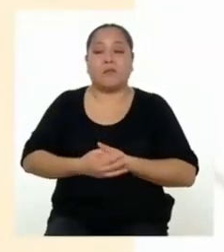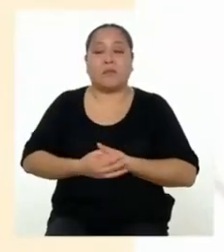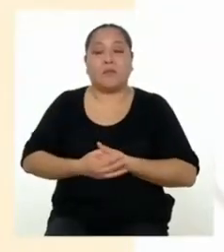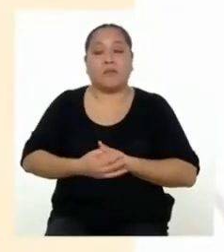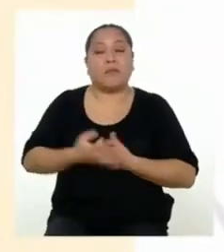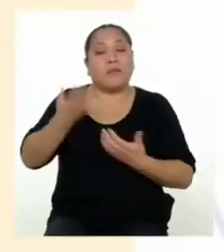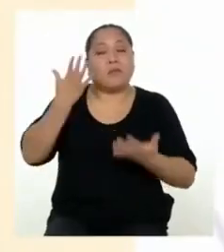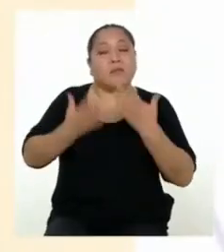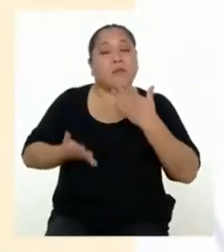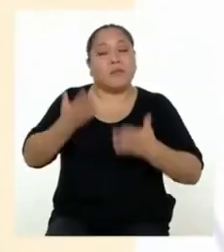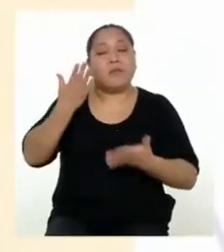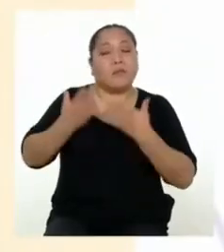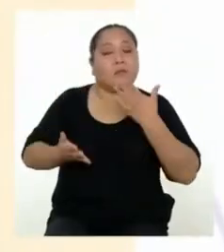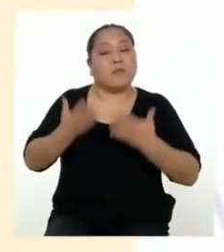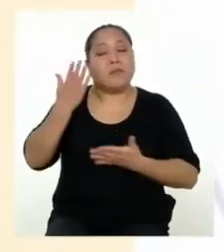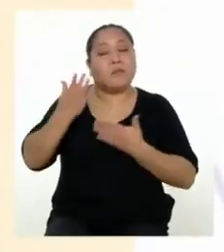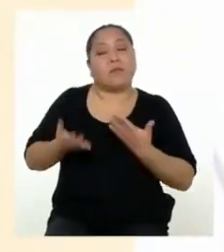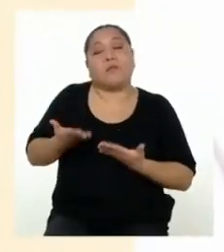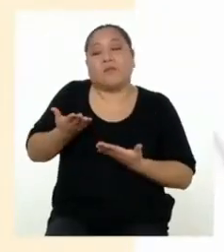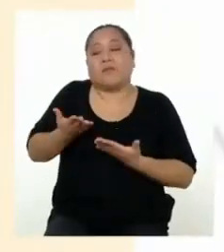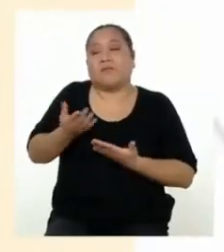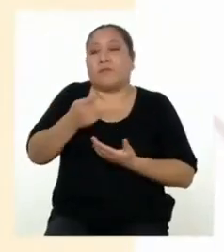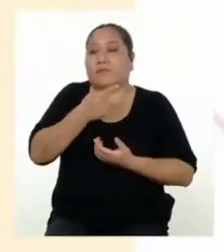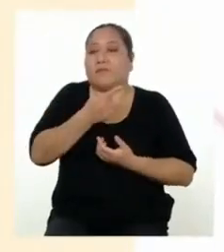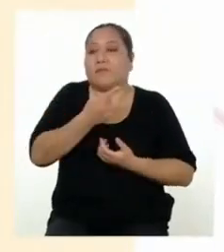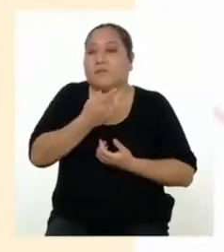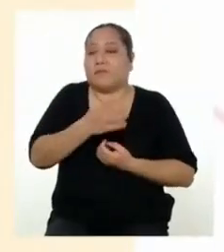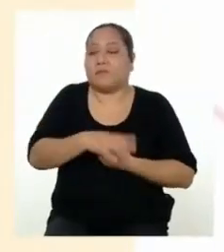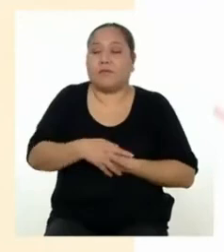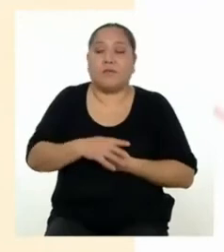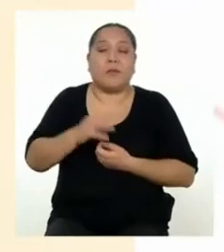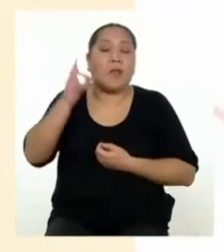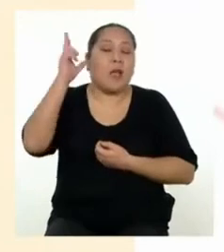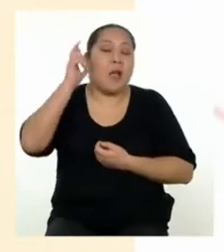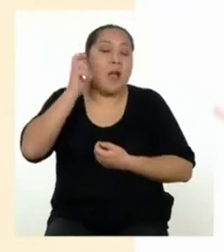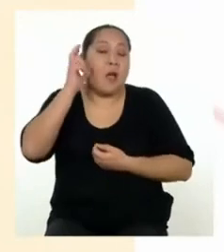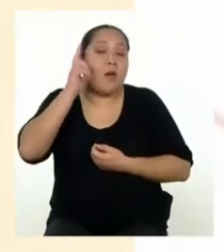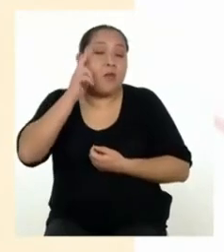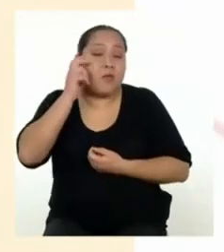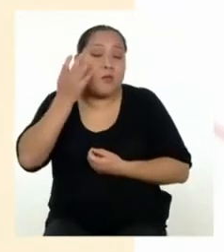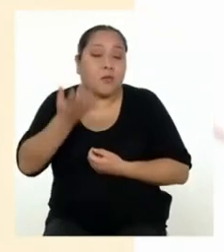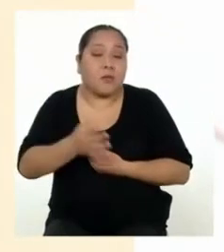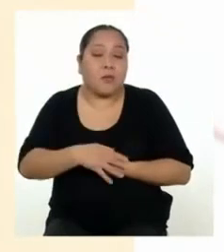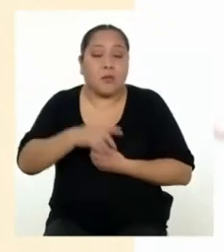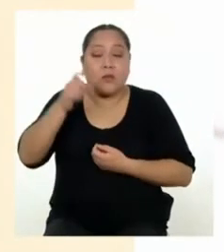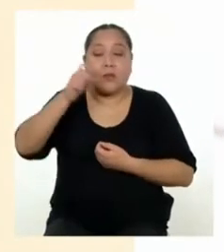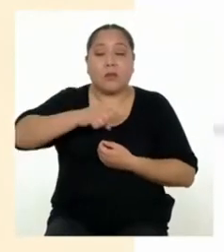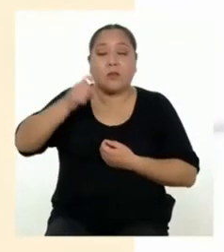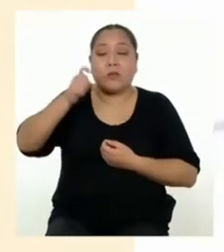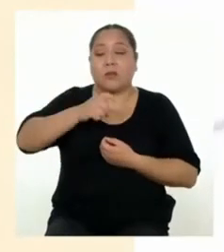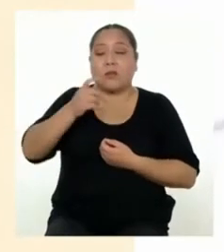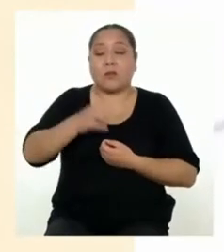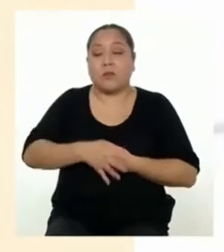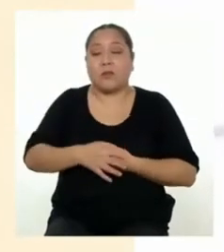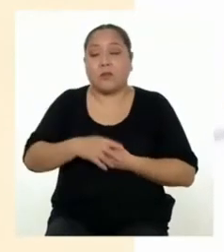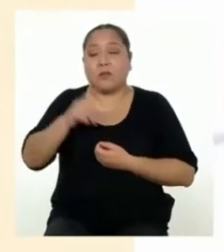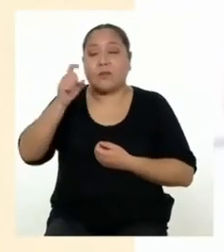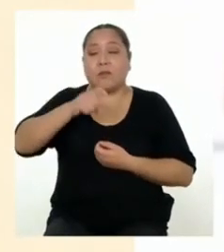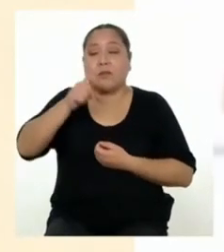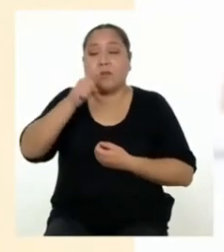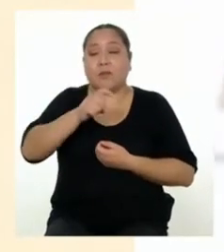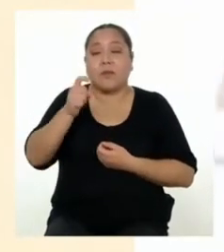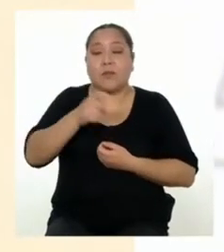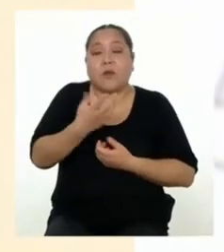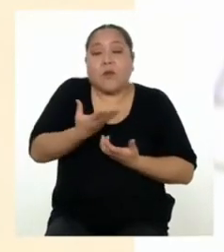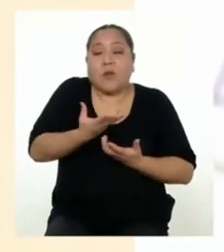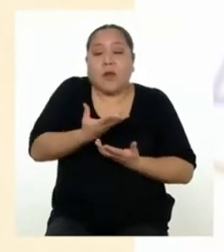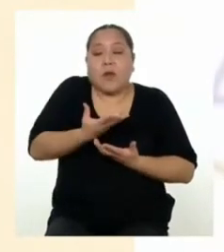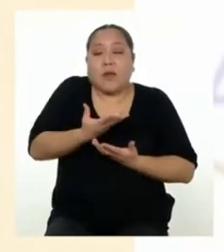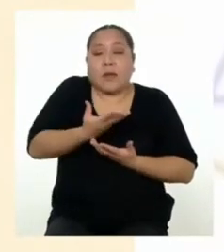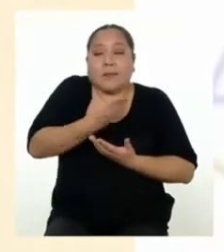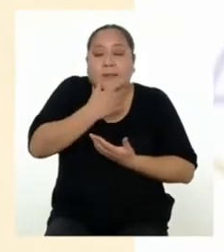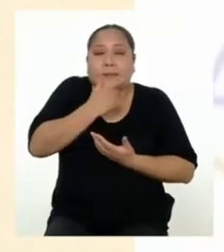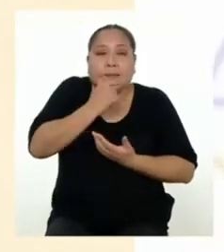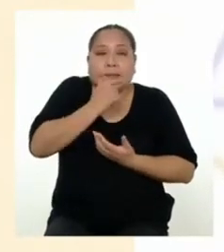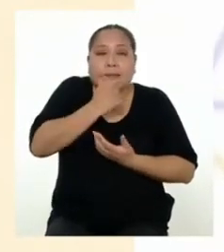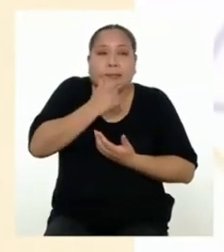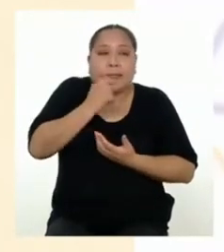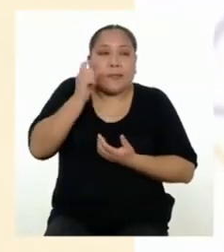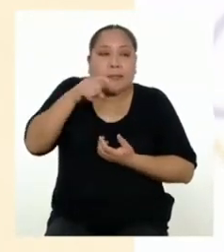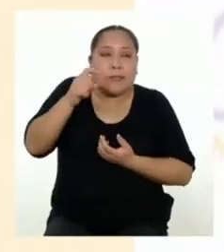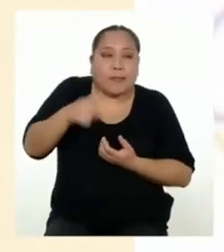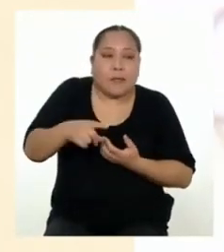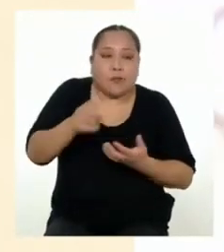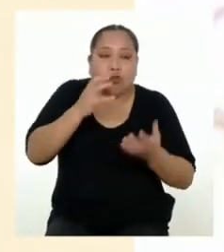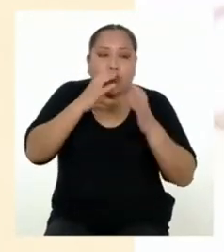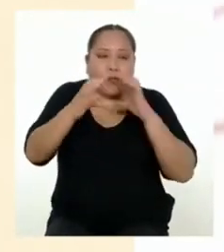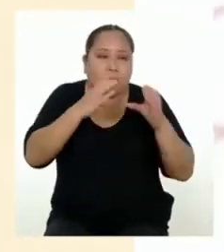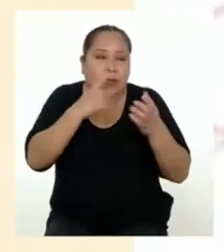Quizá algo como esto funciona. Escucharnos. Debemos procurar conversar respecto a cómo nos sentimos, qué